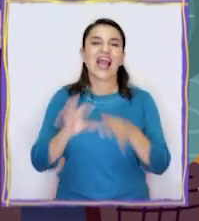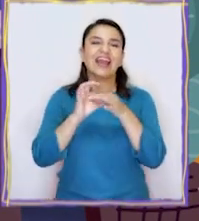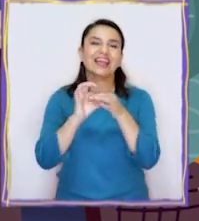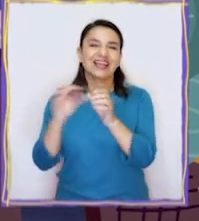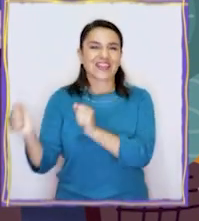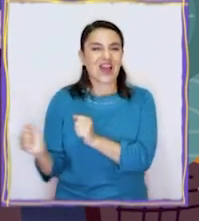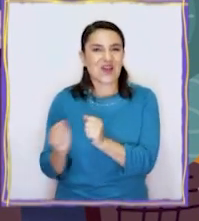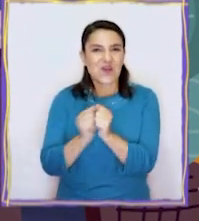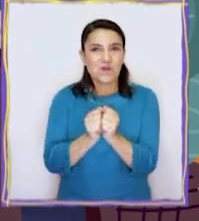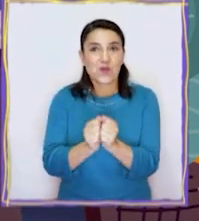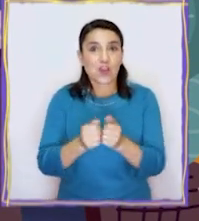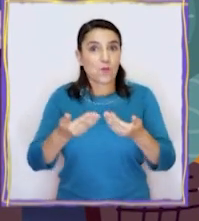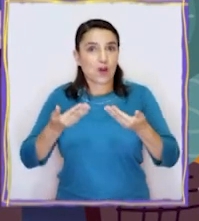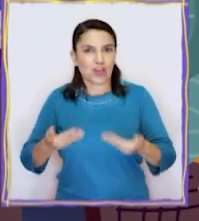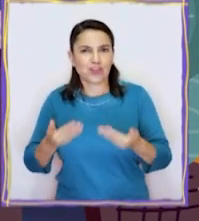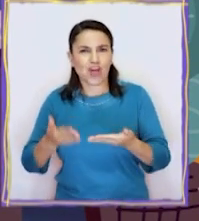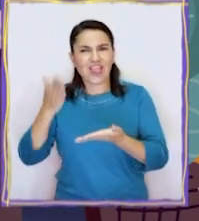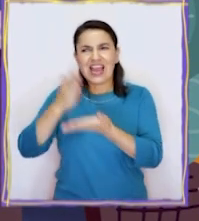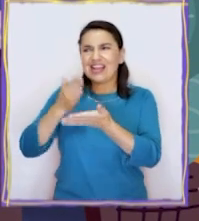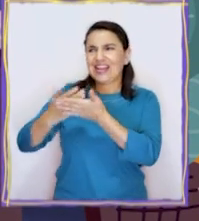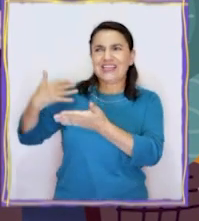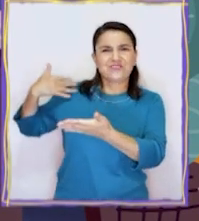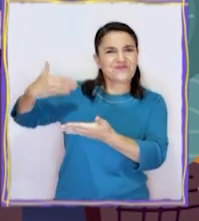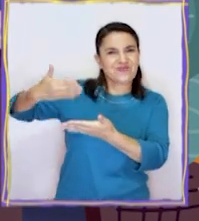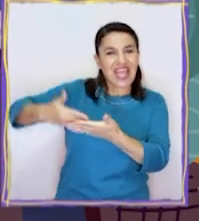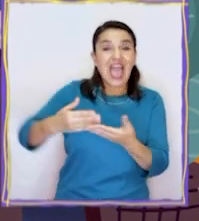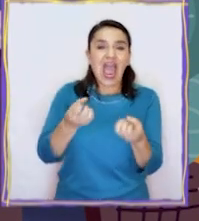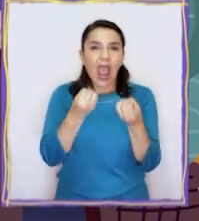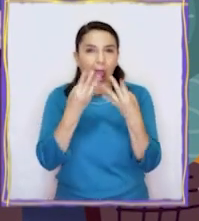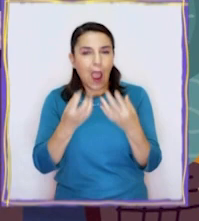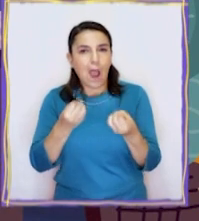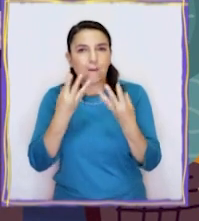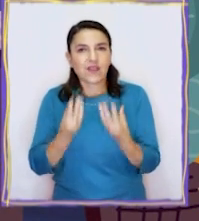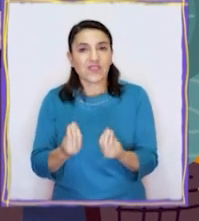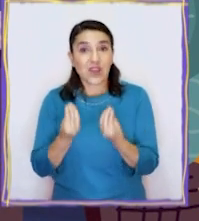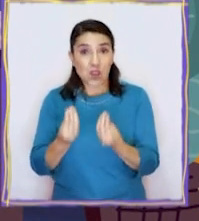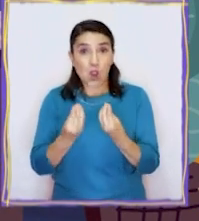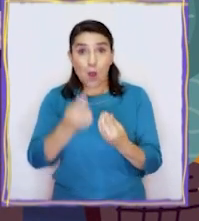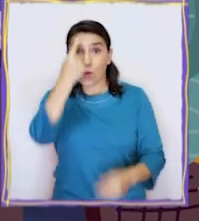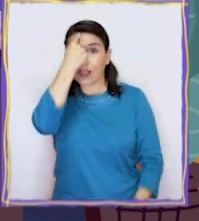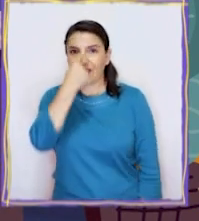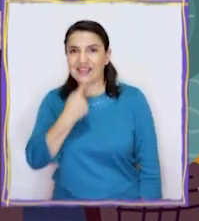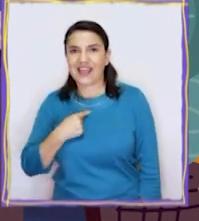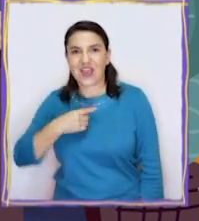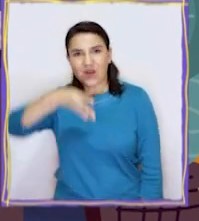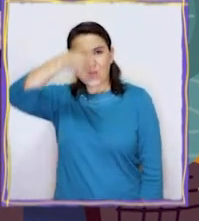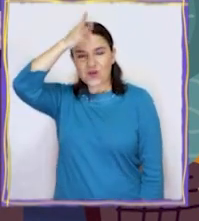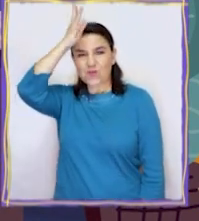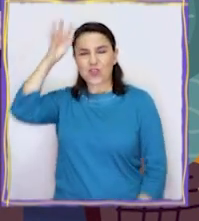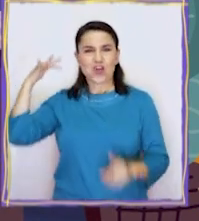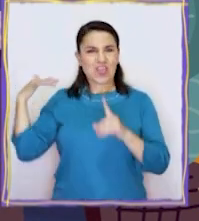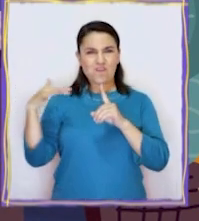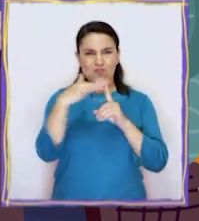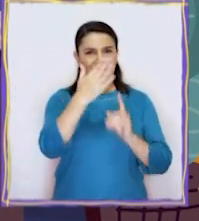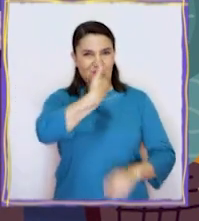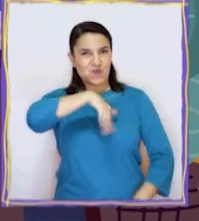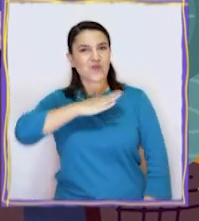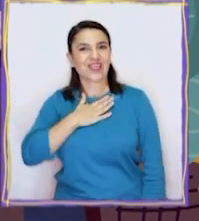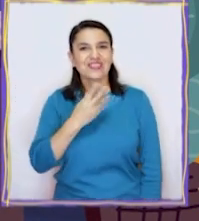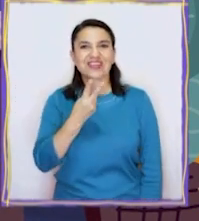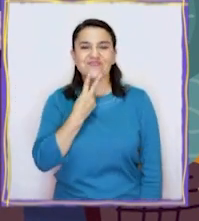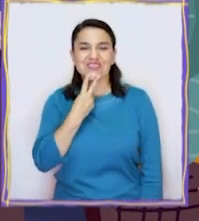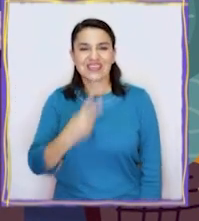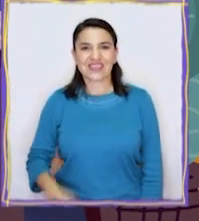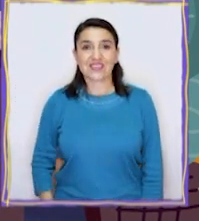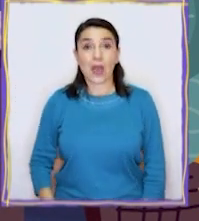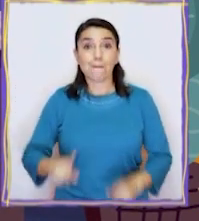gracias por acompañarme en todos estos capítulos a aprender cómo los griegos y los romanos influyeron tanto en nuestra